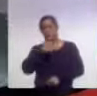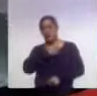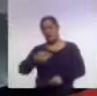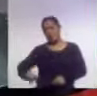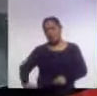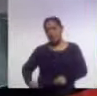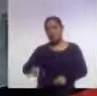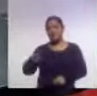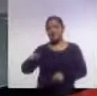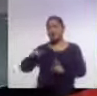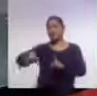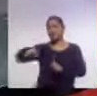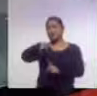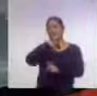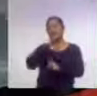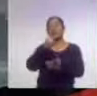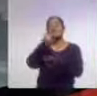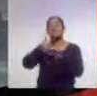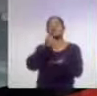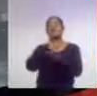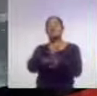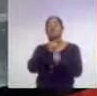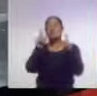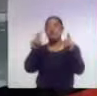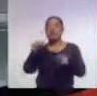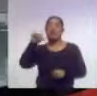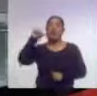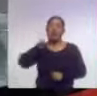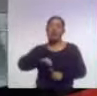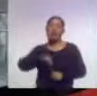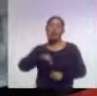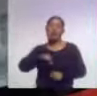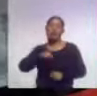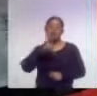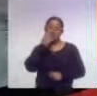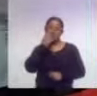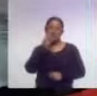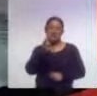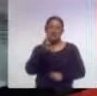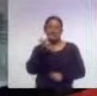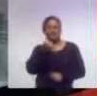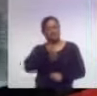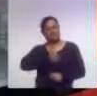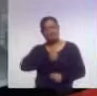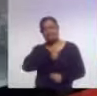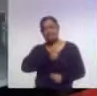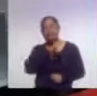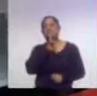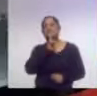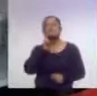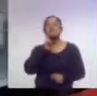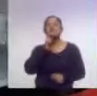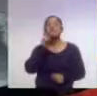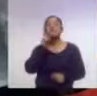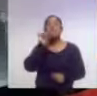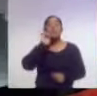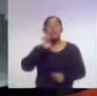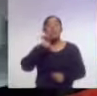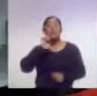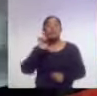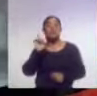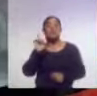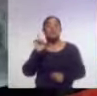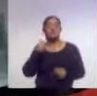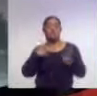conurbados. Bueno, hoy, hoy le damos a conocer la lamentable noticia del deceso de una joven